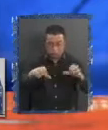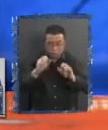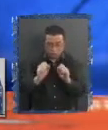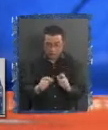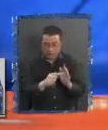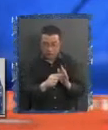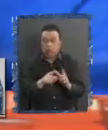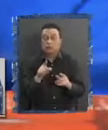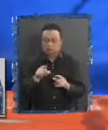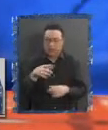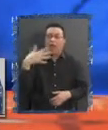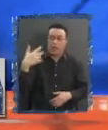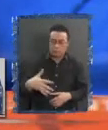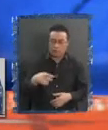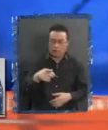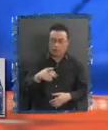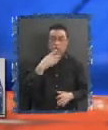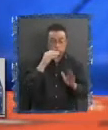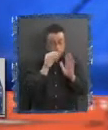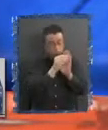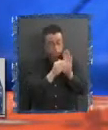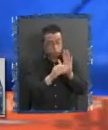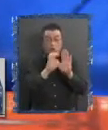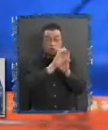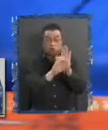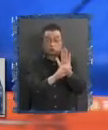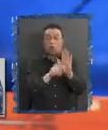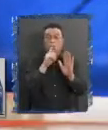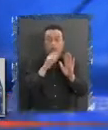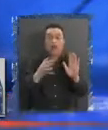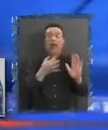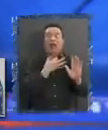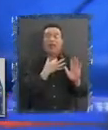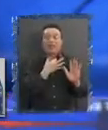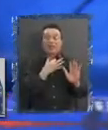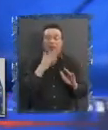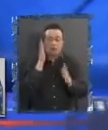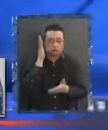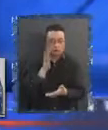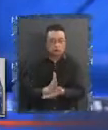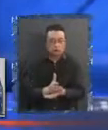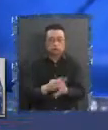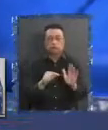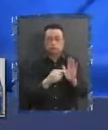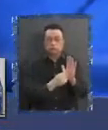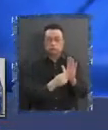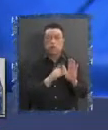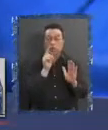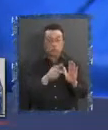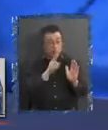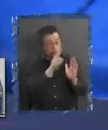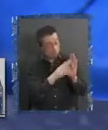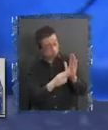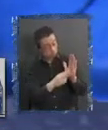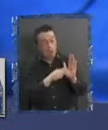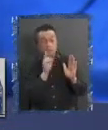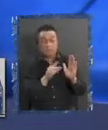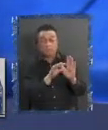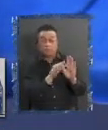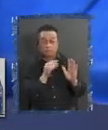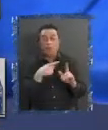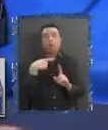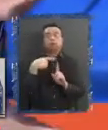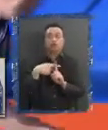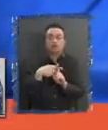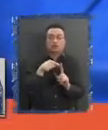relevante Las cláusulas constitucionales Operan como regímenes de garantía Como regímenes de límite Lo que uno debiera leer Esa cláusula Es en términos positivos Lo que